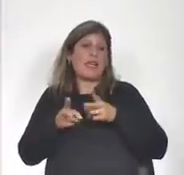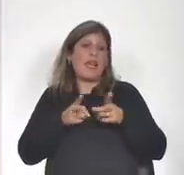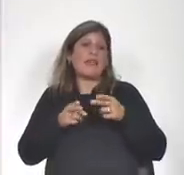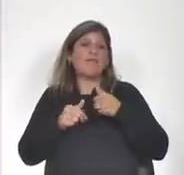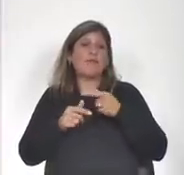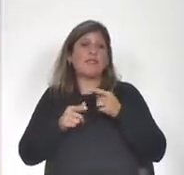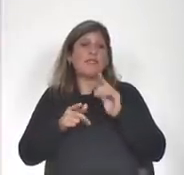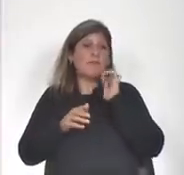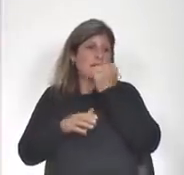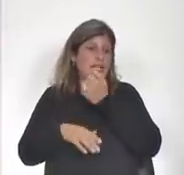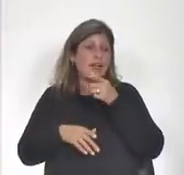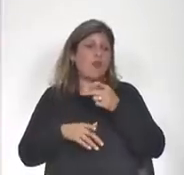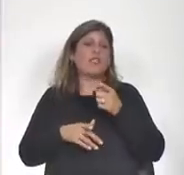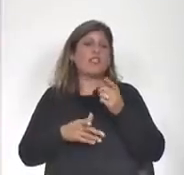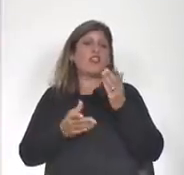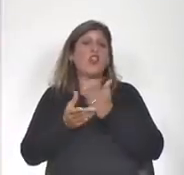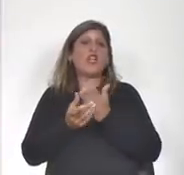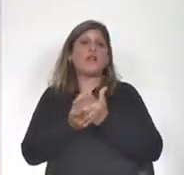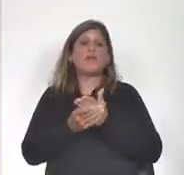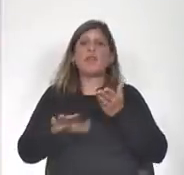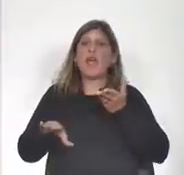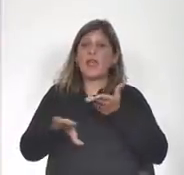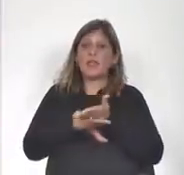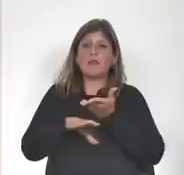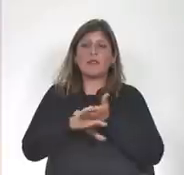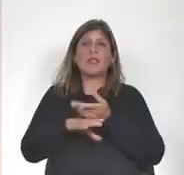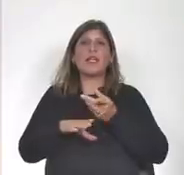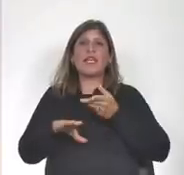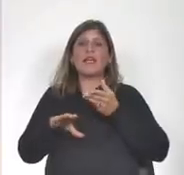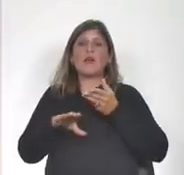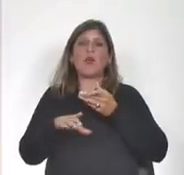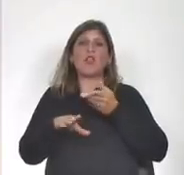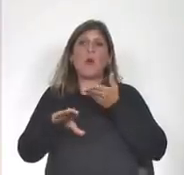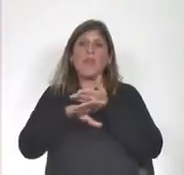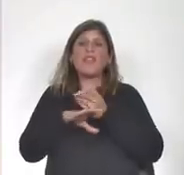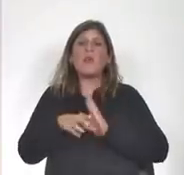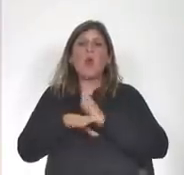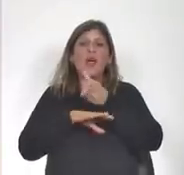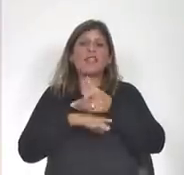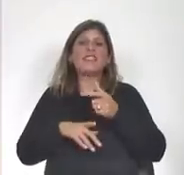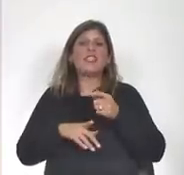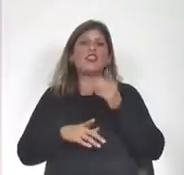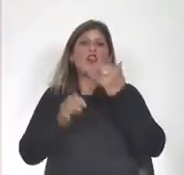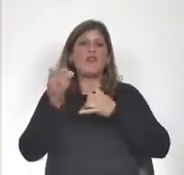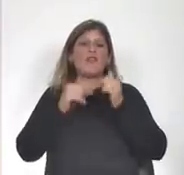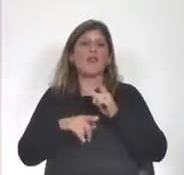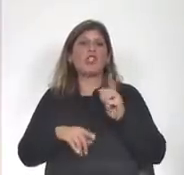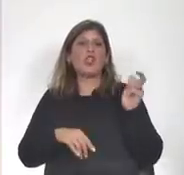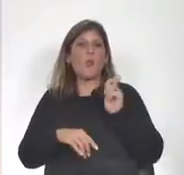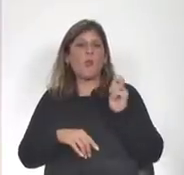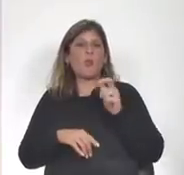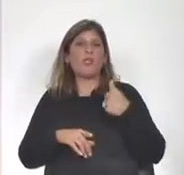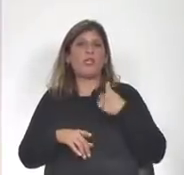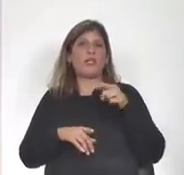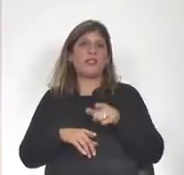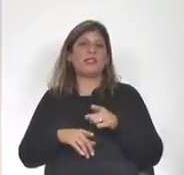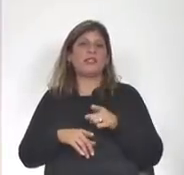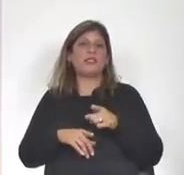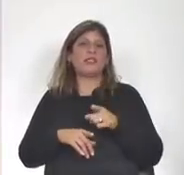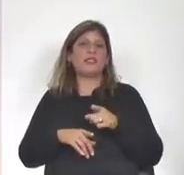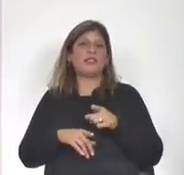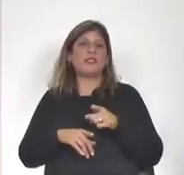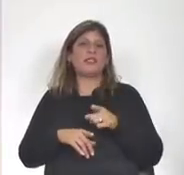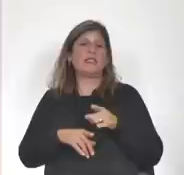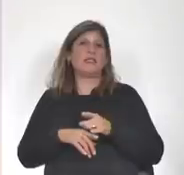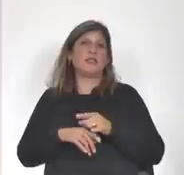confidencialidad de la documentación solicitada en el pedido de acceso a la información pública que sobre este tema cursaron varios